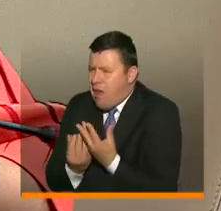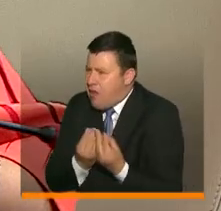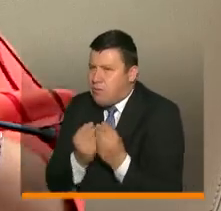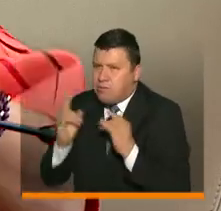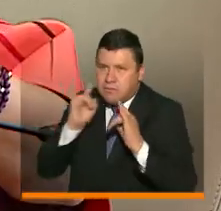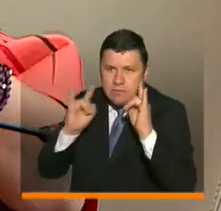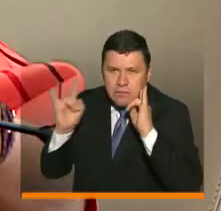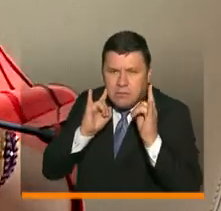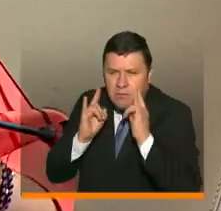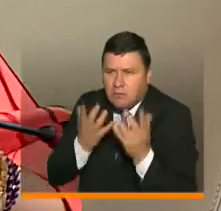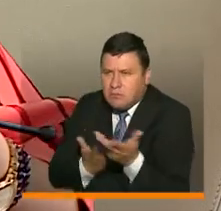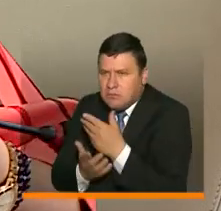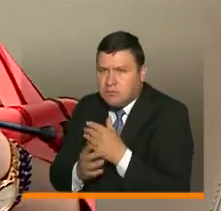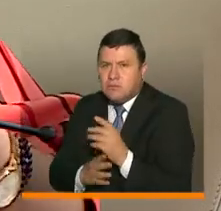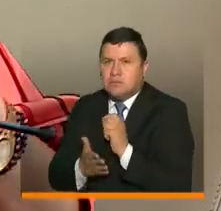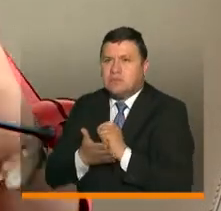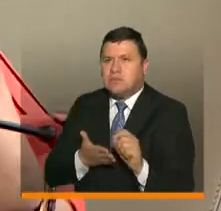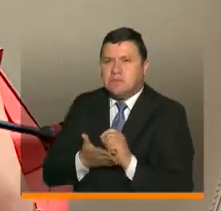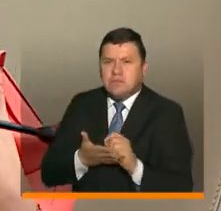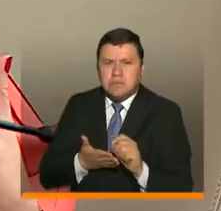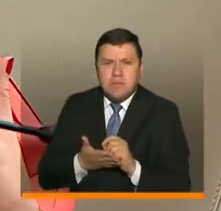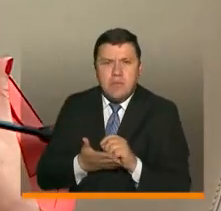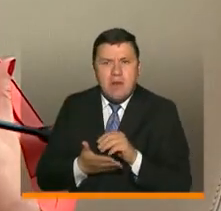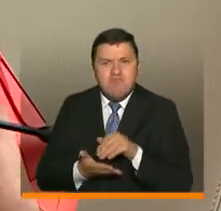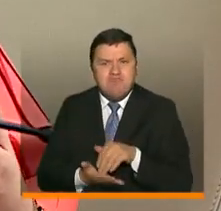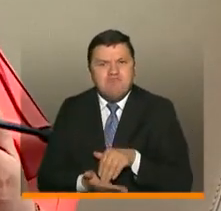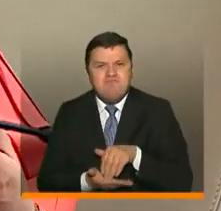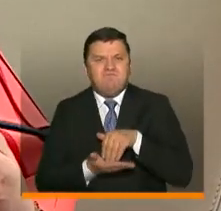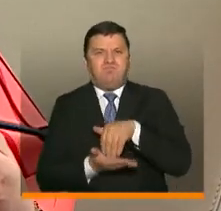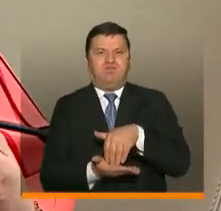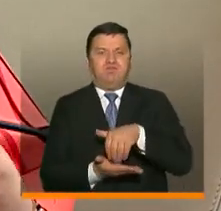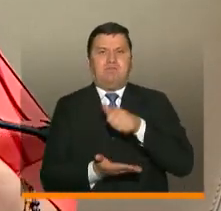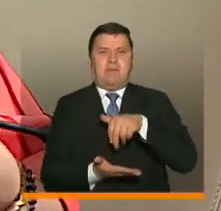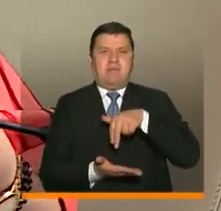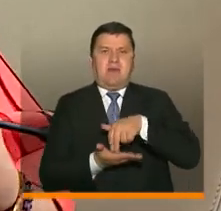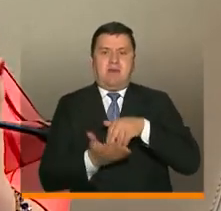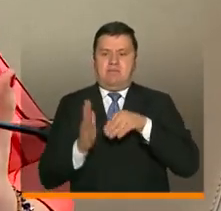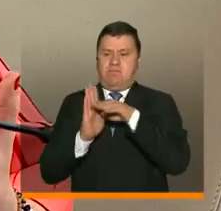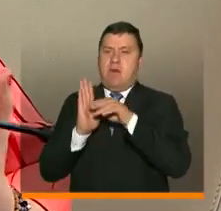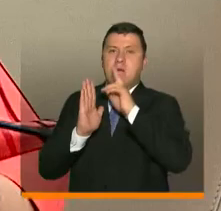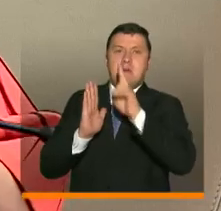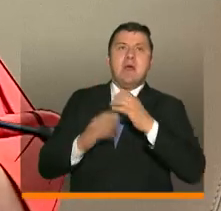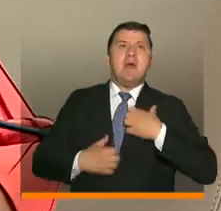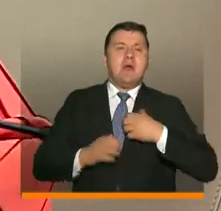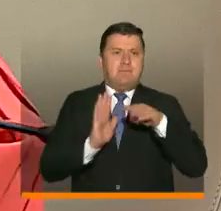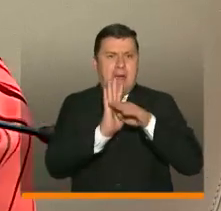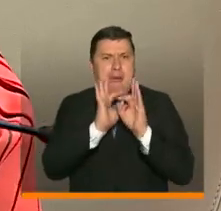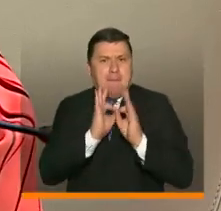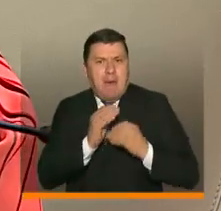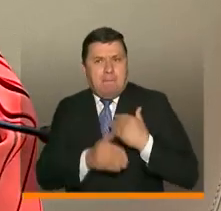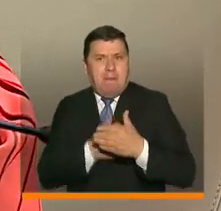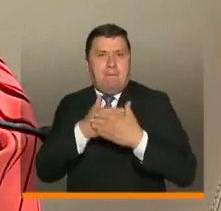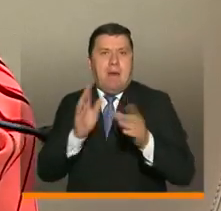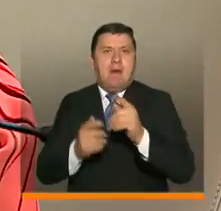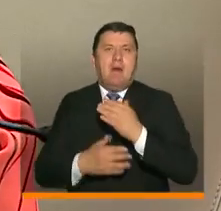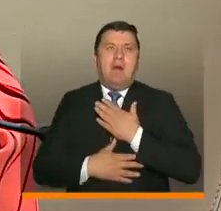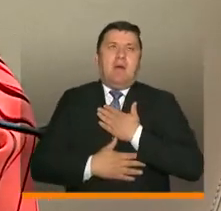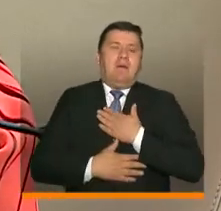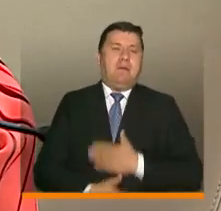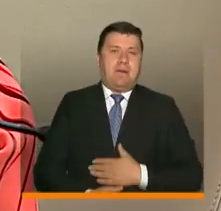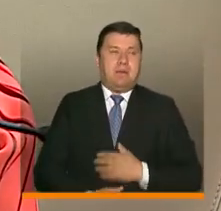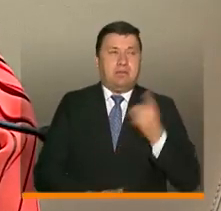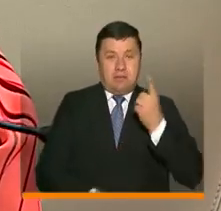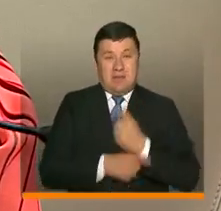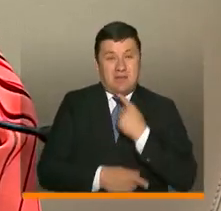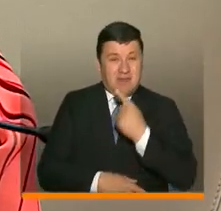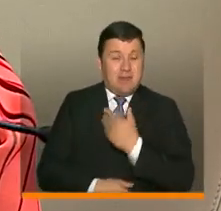escuchar la voz, no sólo para tomar nota de cómo robustecer el protocolo, sino también para poder responder sus inquietudes y dar la tranquilidad, que, como lo afirma el señor